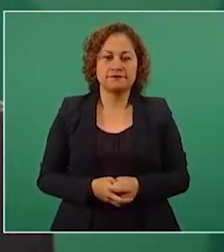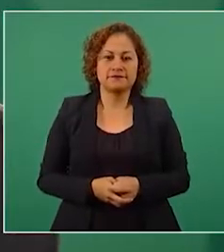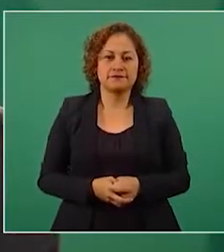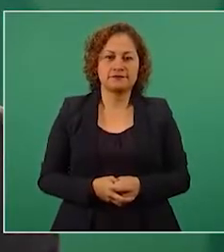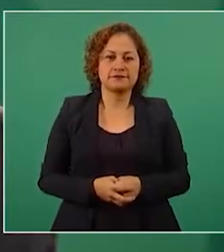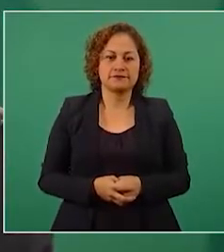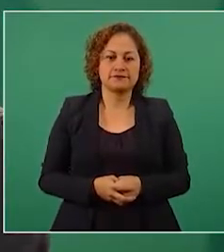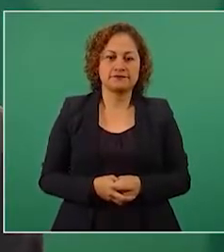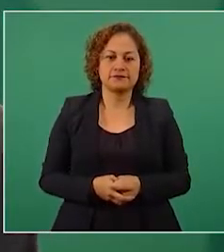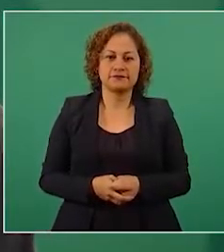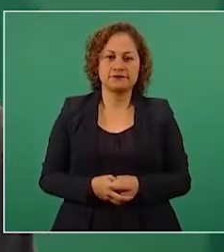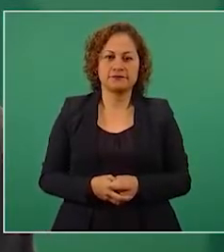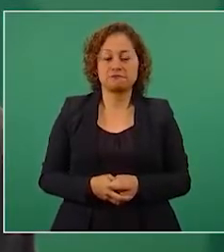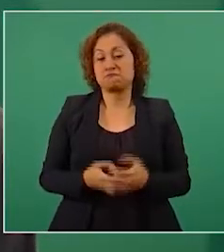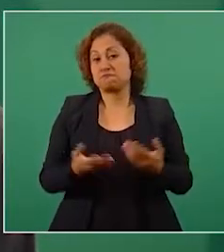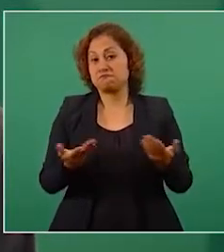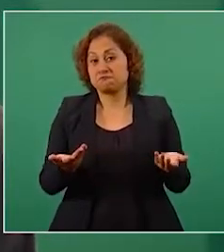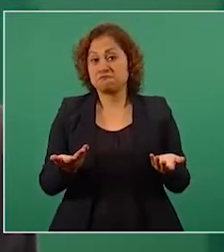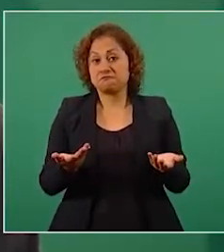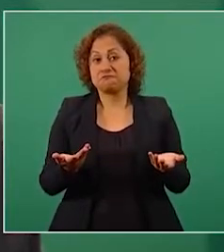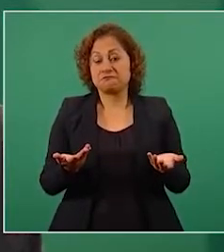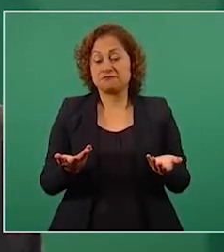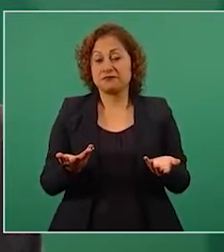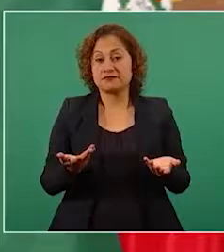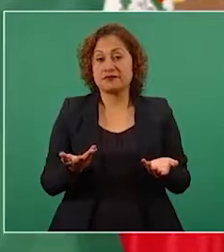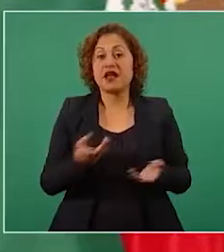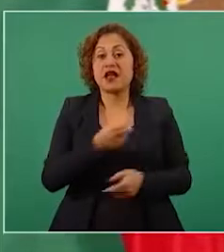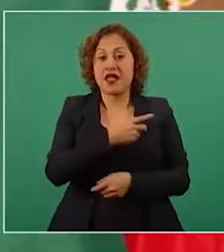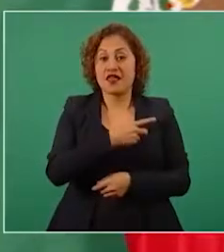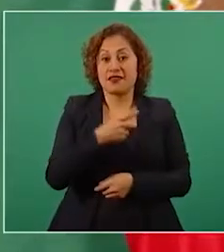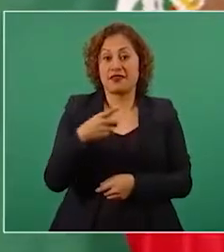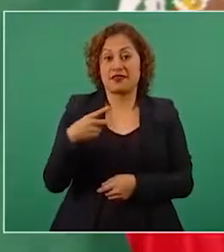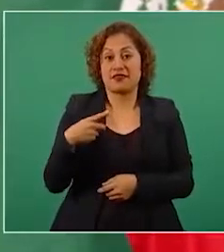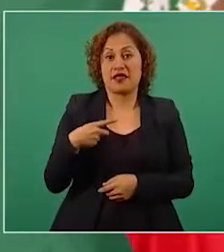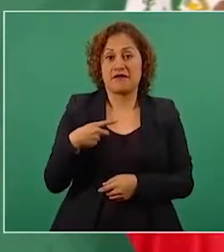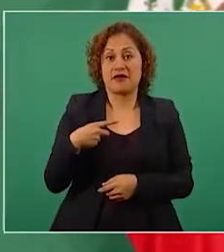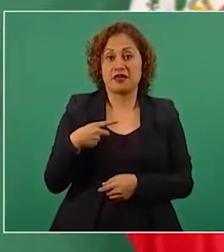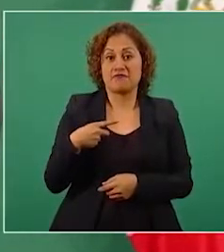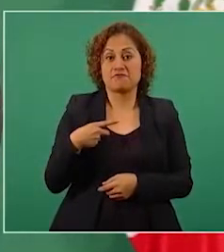Y se tiene que hacer valer